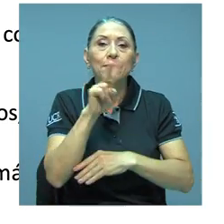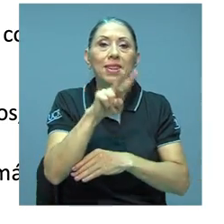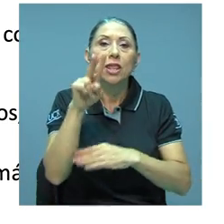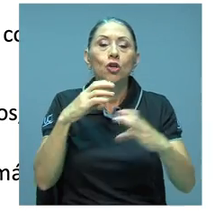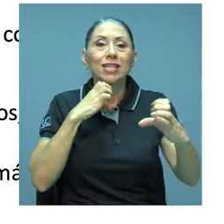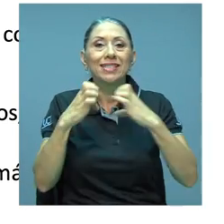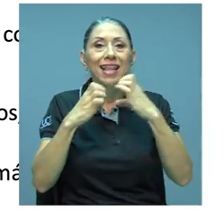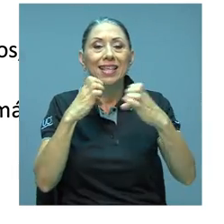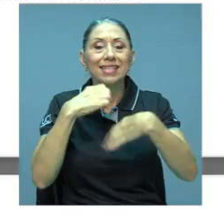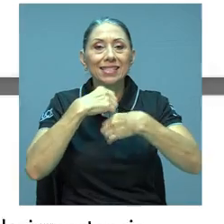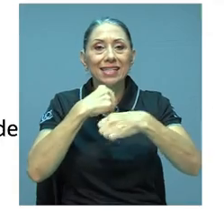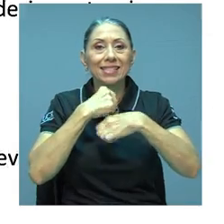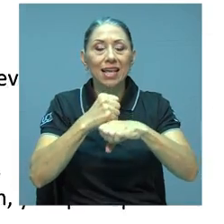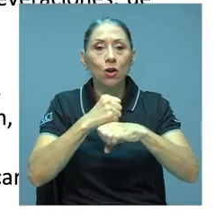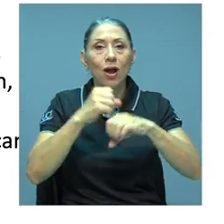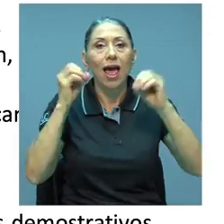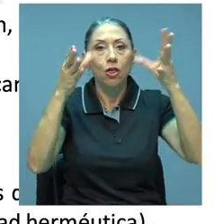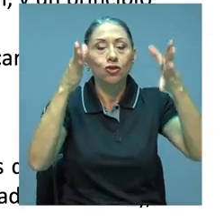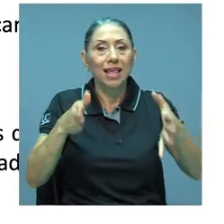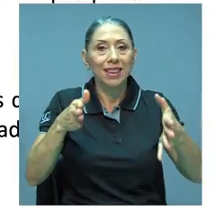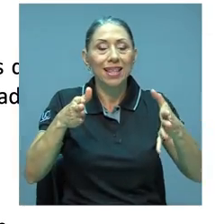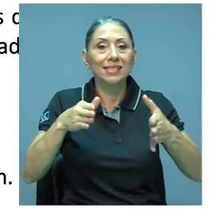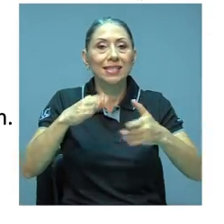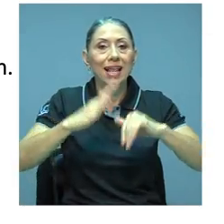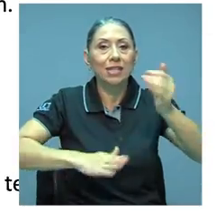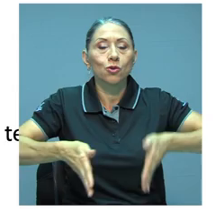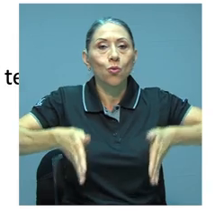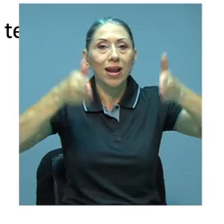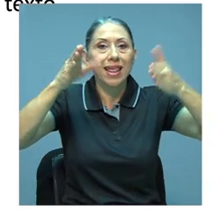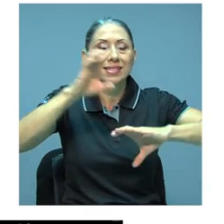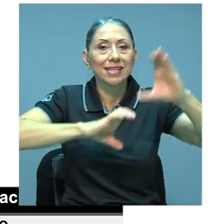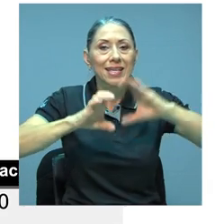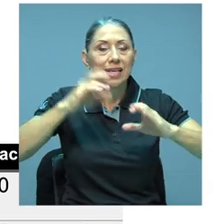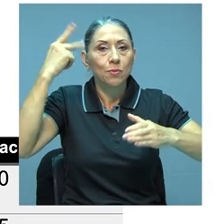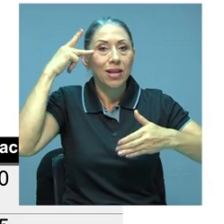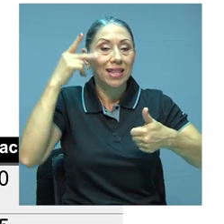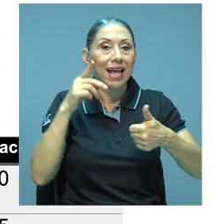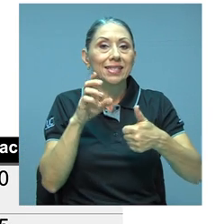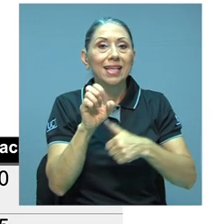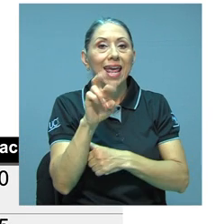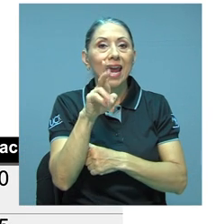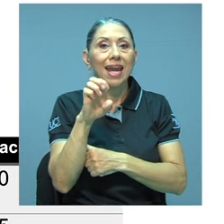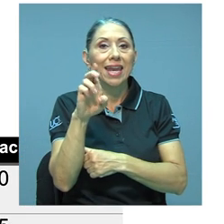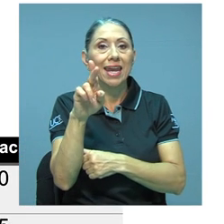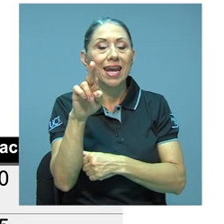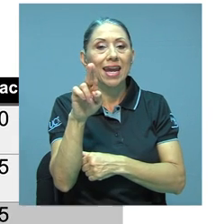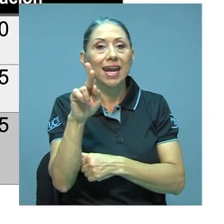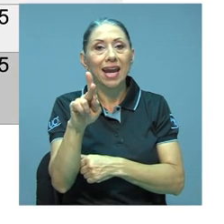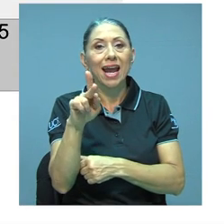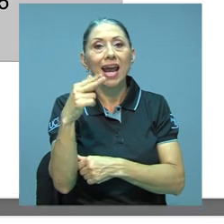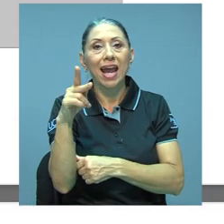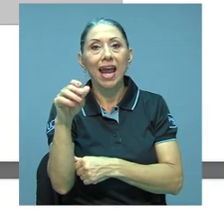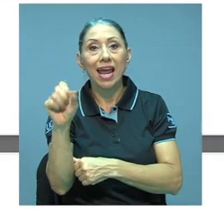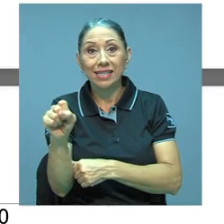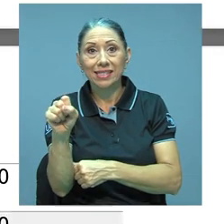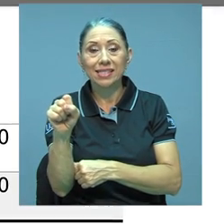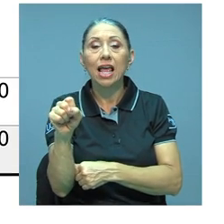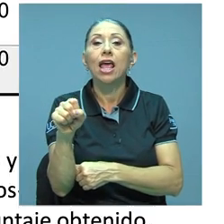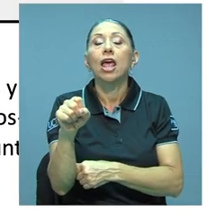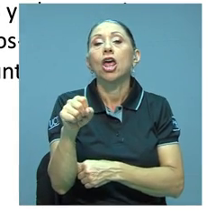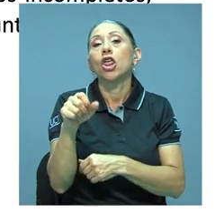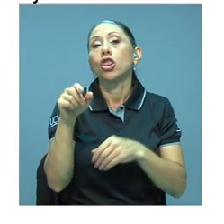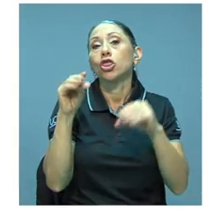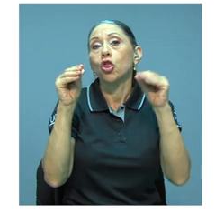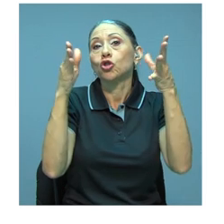profundidad que se realizaron a docentes de la Escuela de Ciencias Políticas. Eric Hess, docente y colaborador de esta iniciativa, destaca su